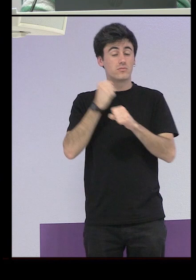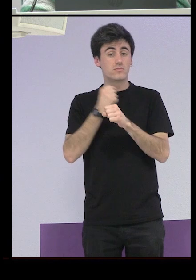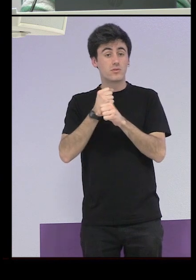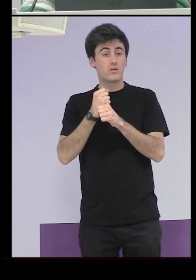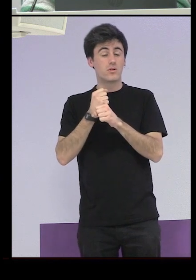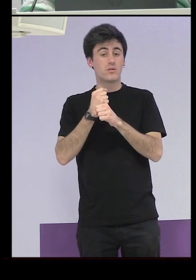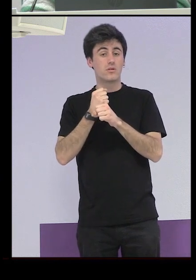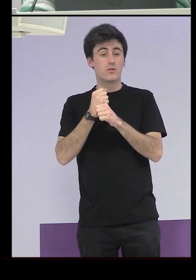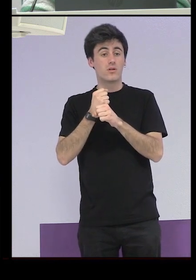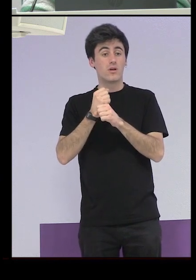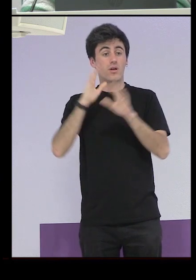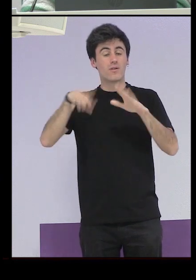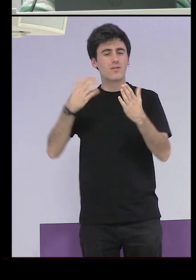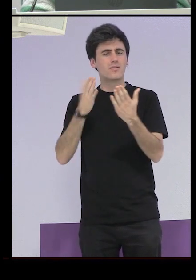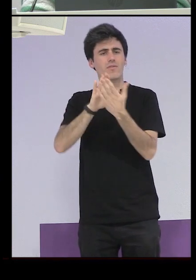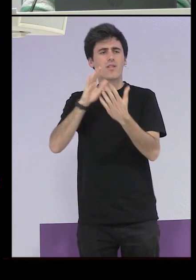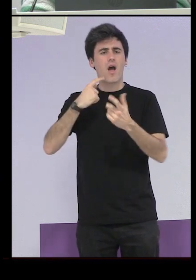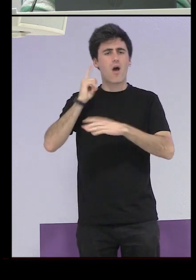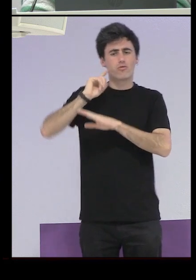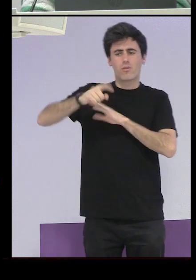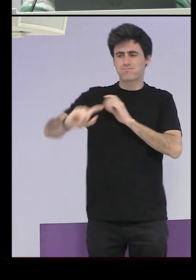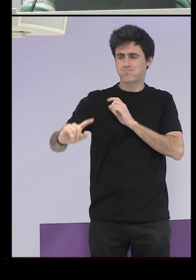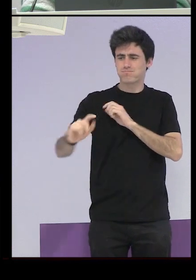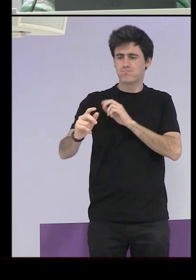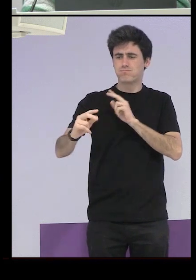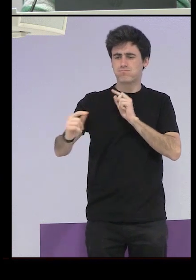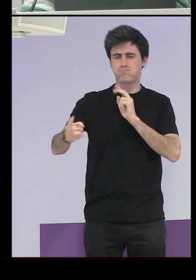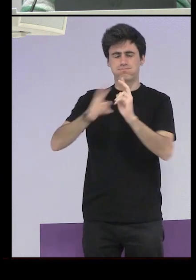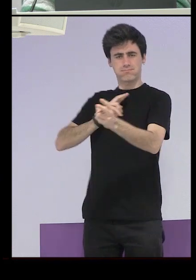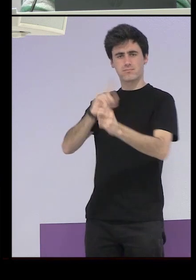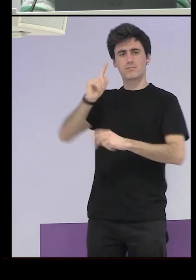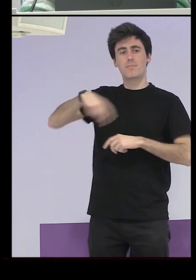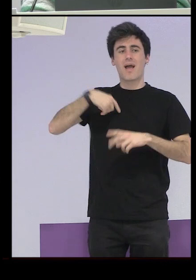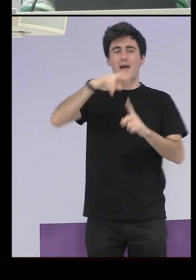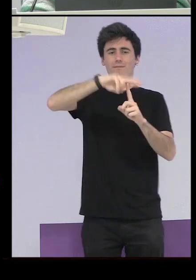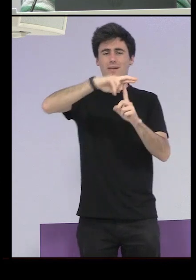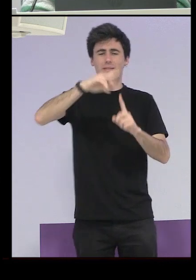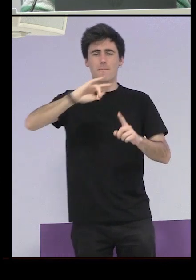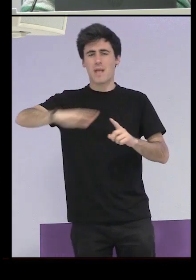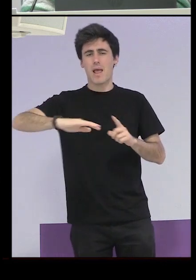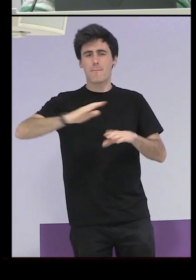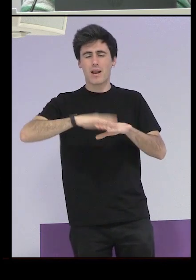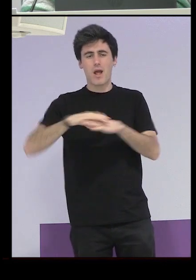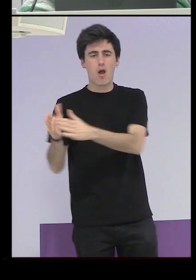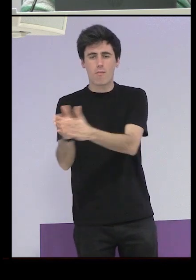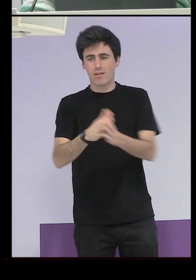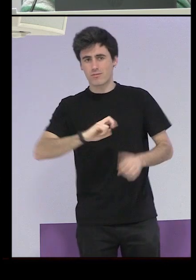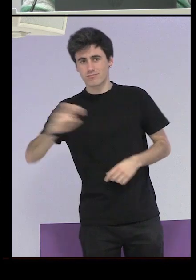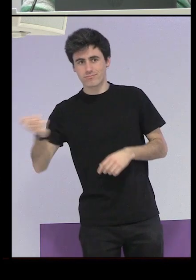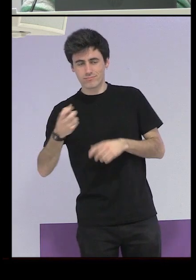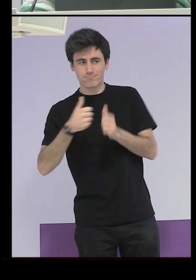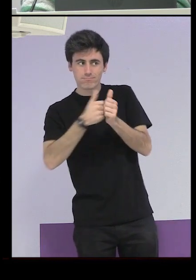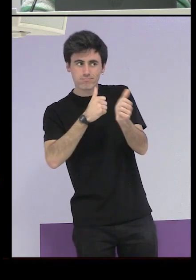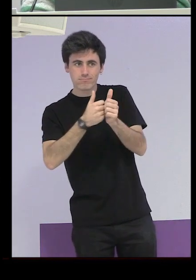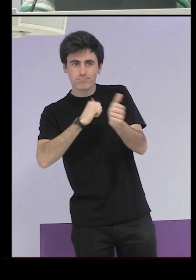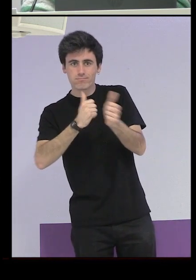irresponsable se enfrenta a la autoridad siendo indisciplinada y dando malos ejemplos a sus compañeras hace mucho daño con sus conversaciones